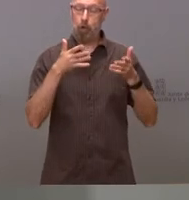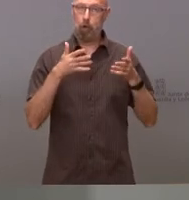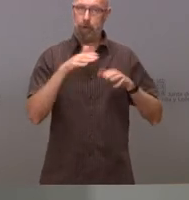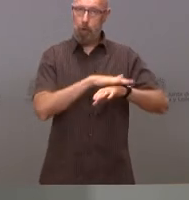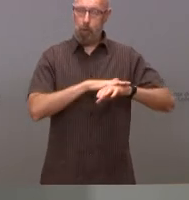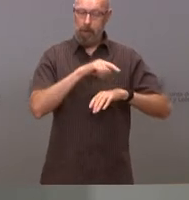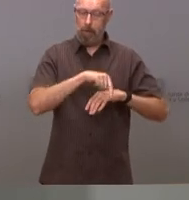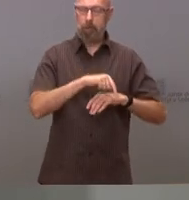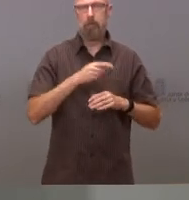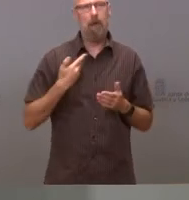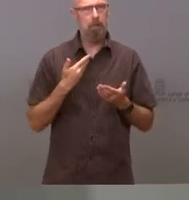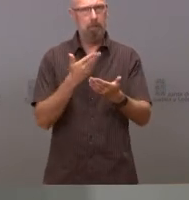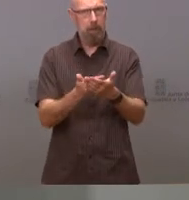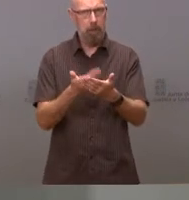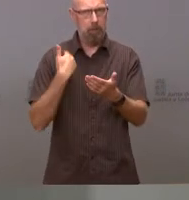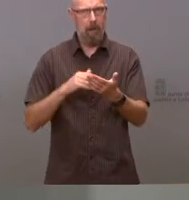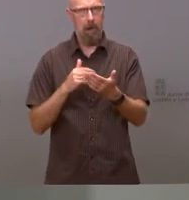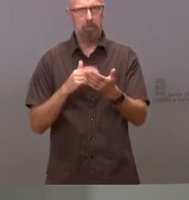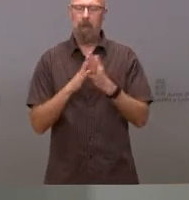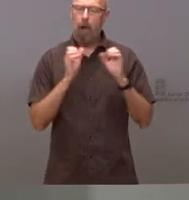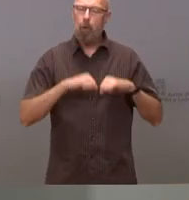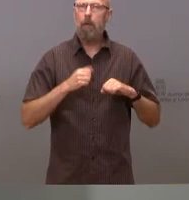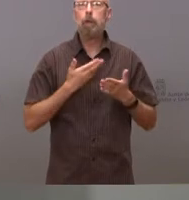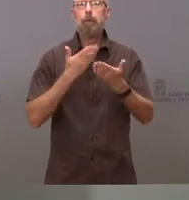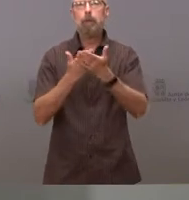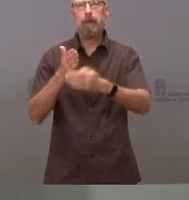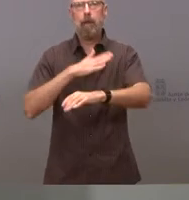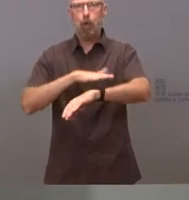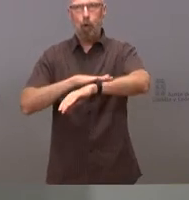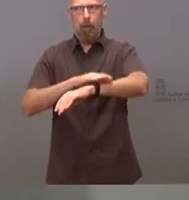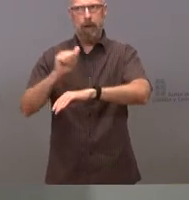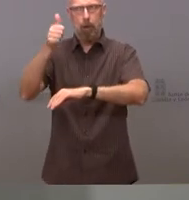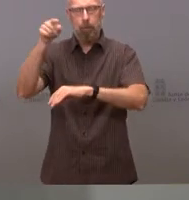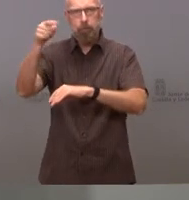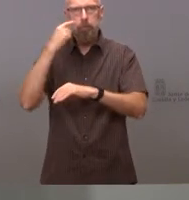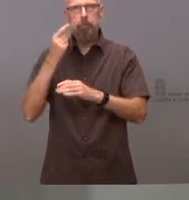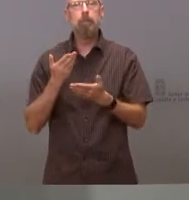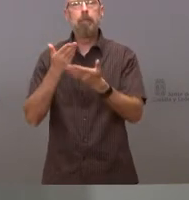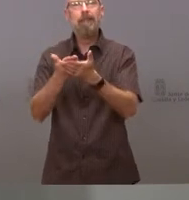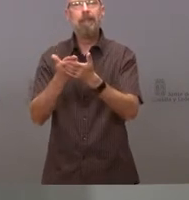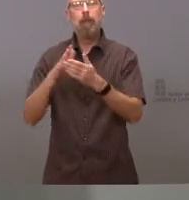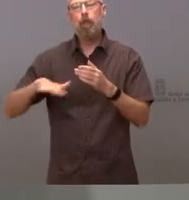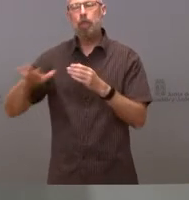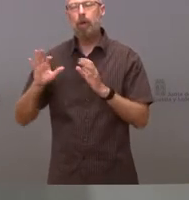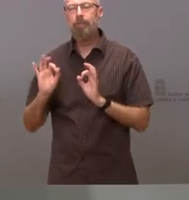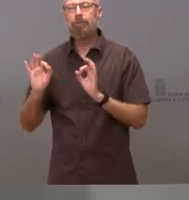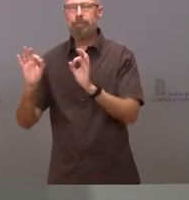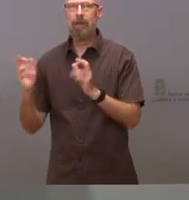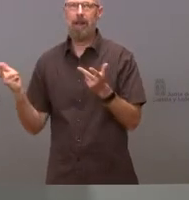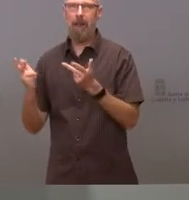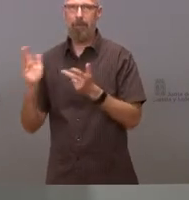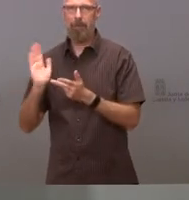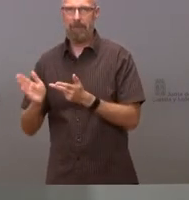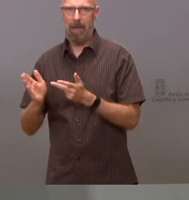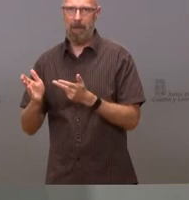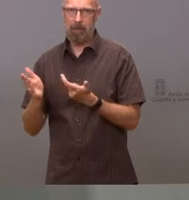acordado solicitar al Gobierno la declaración de zona gravemente afectada por emergencias de protección civil,